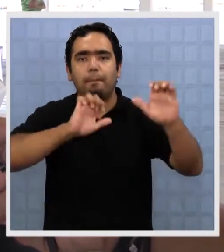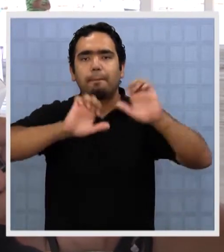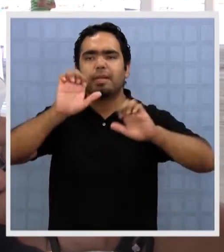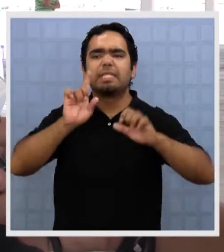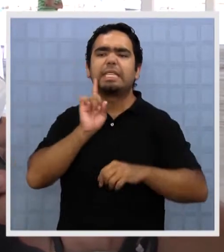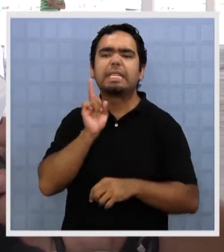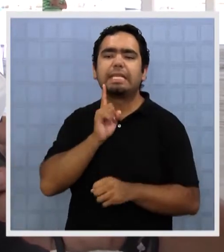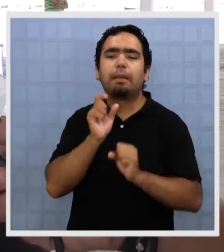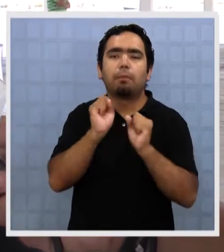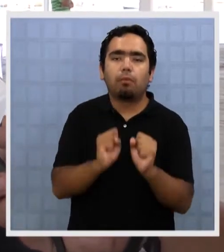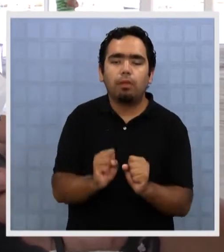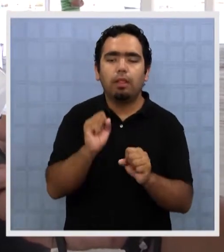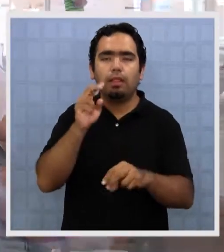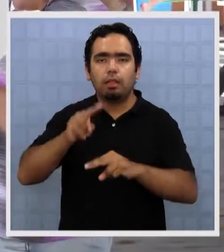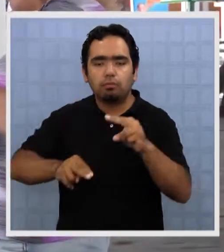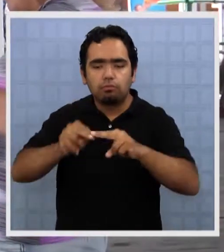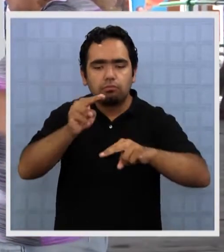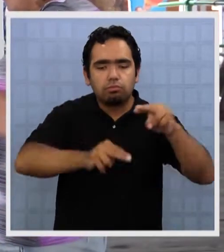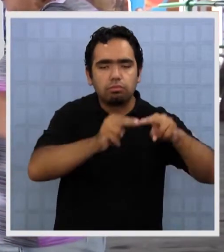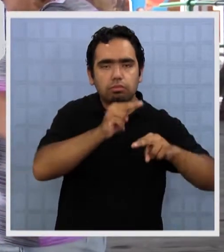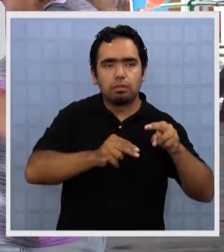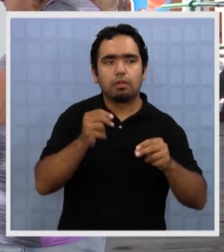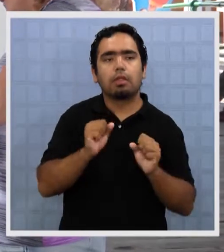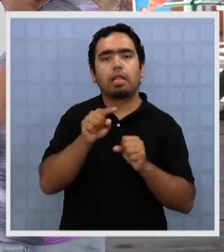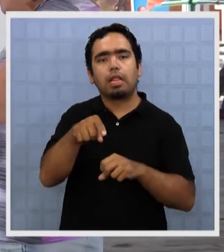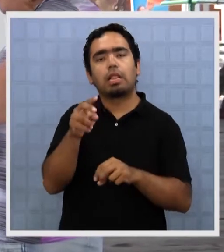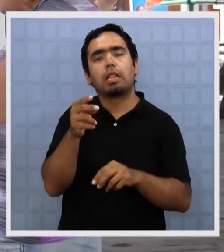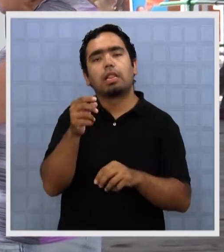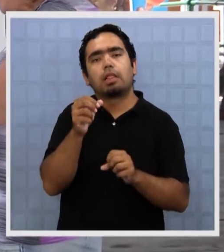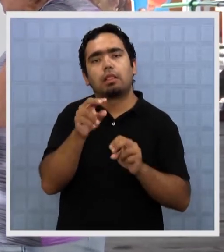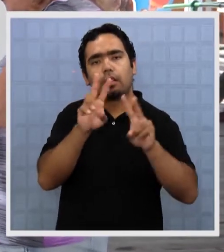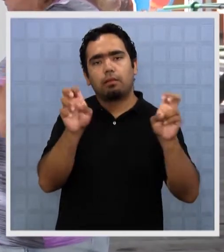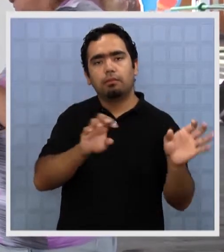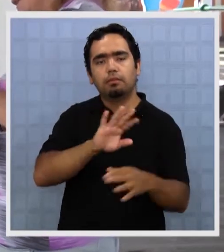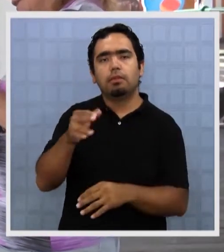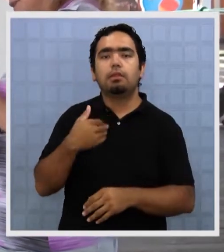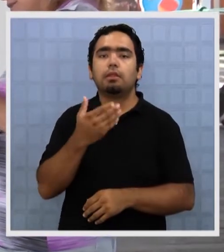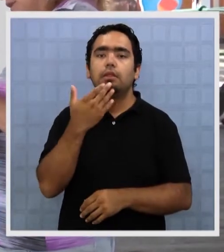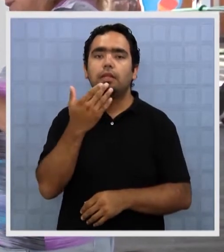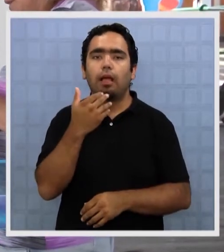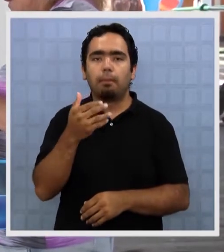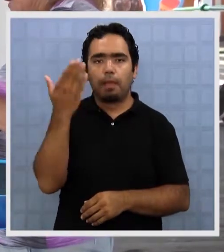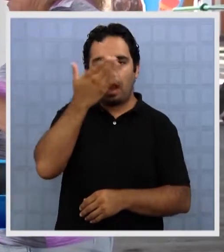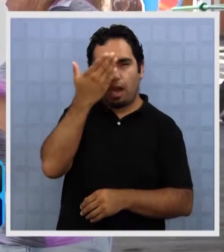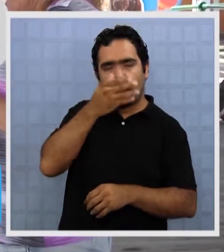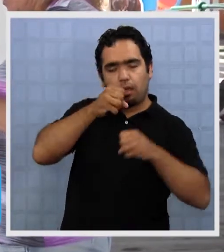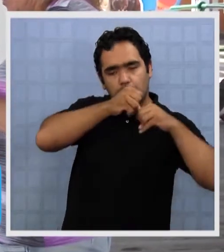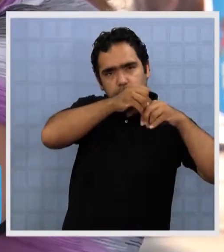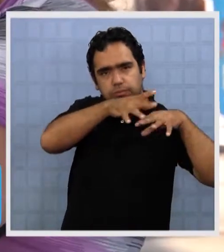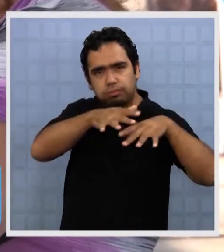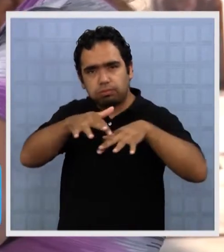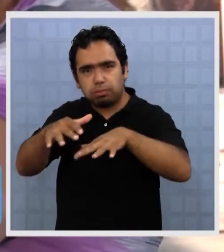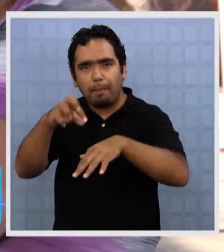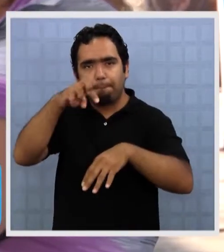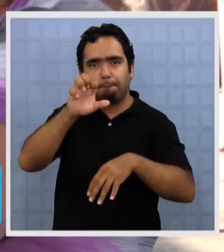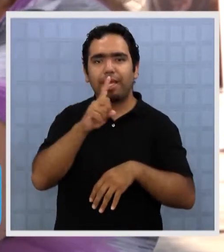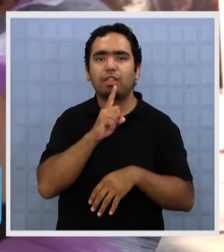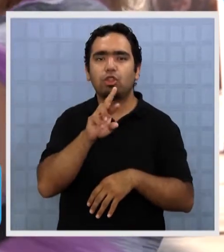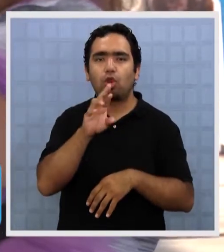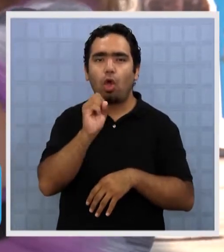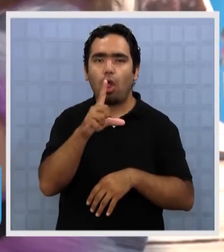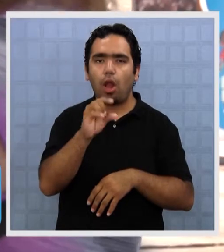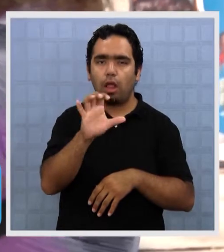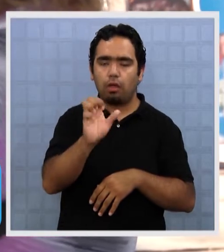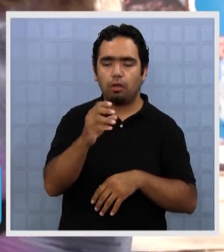esperando que empresas se va a adjudicar este tema para poder hacerlo. Sobre el derrame de petróleo ocurrido en Playa del Colorado, éste no ha